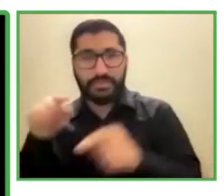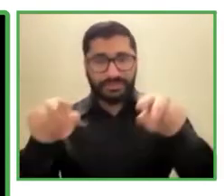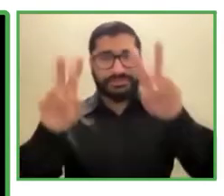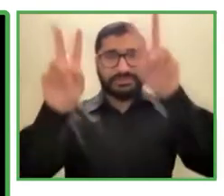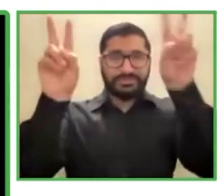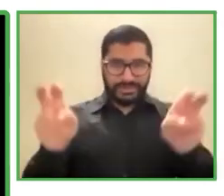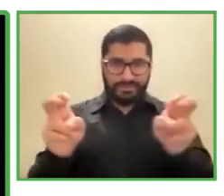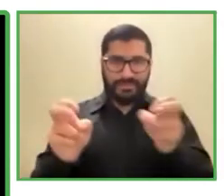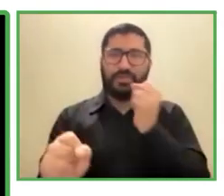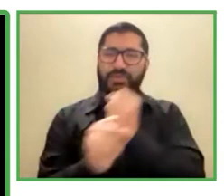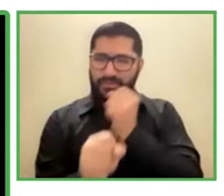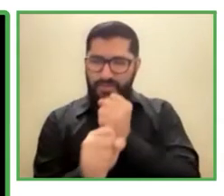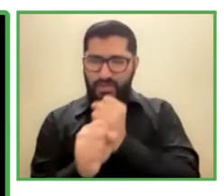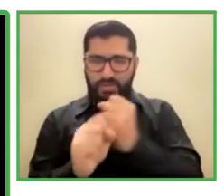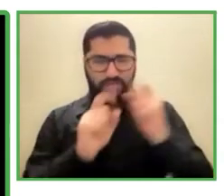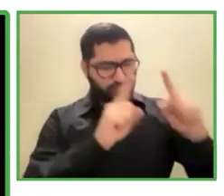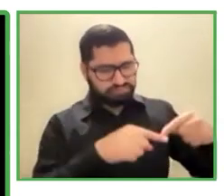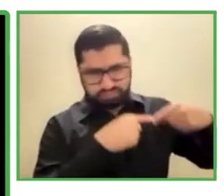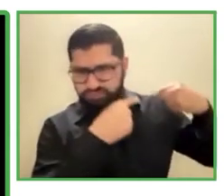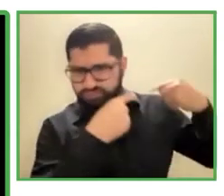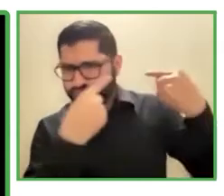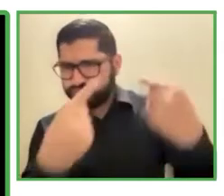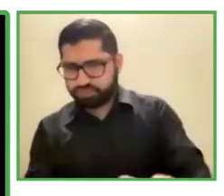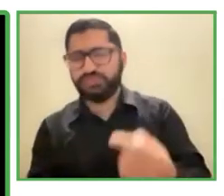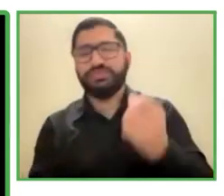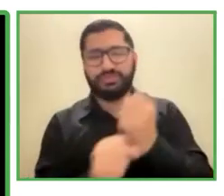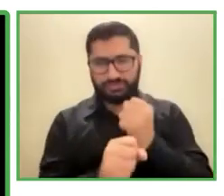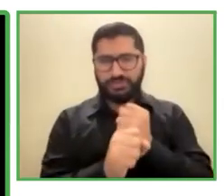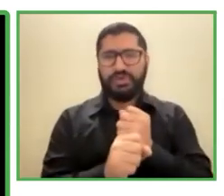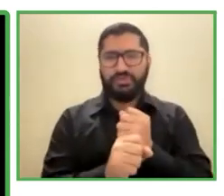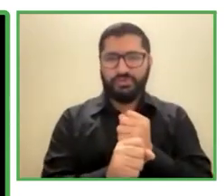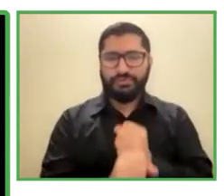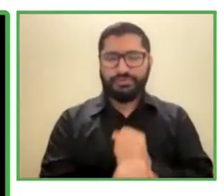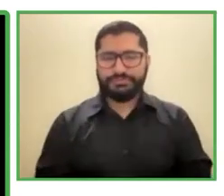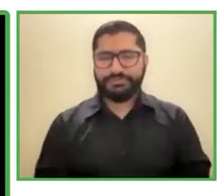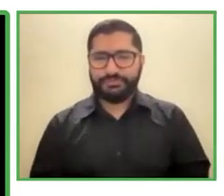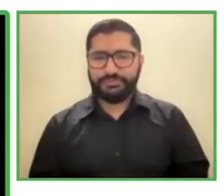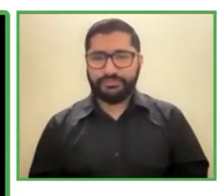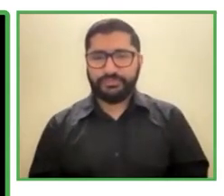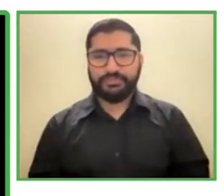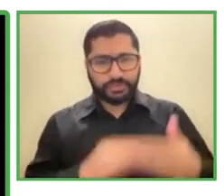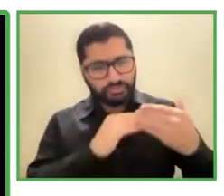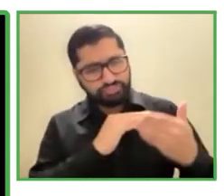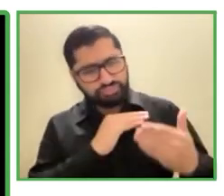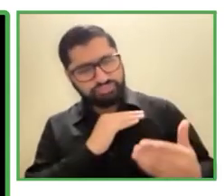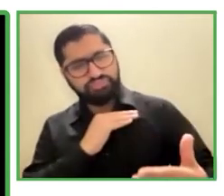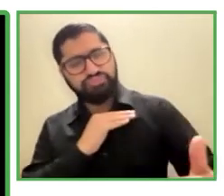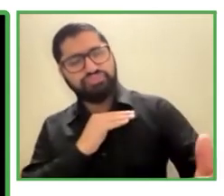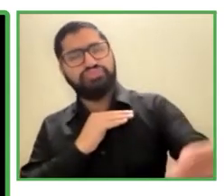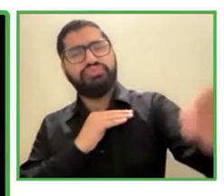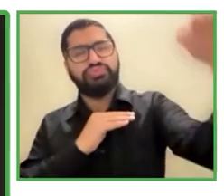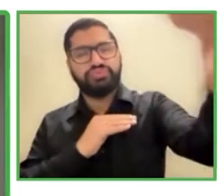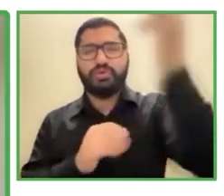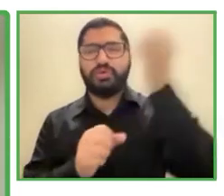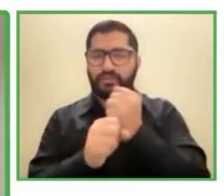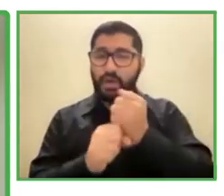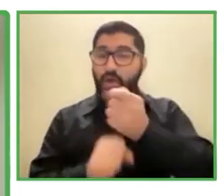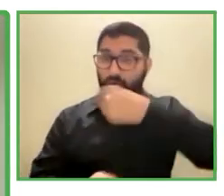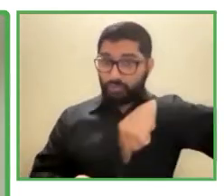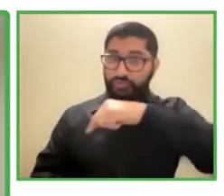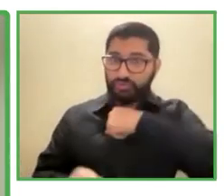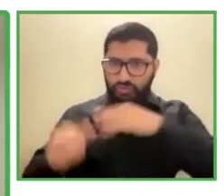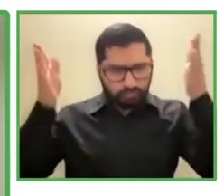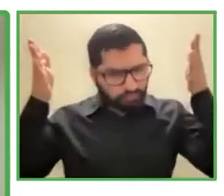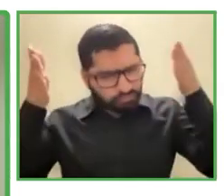trabajo largo y un trabajo de todo. Un trabajo en el cual estamos empeñados, ¿no es cierto?, porque las buenas prácticas no deben ser